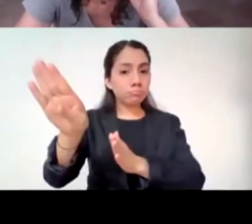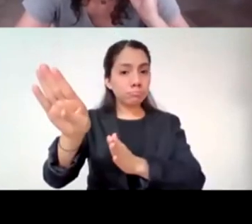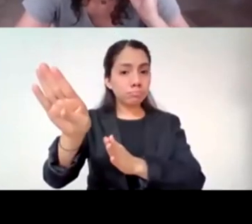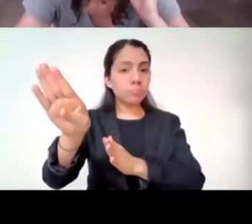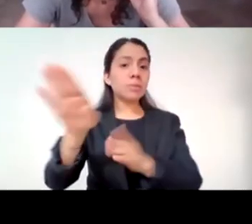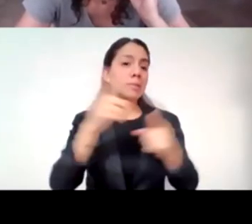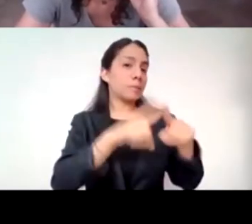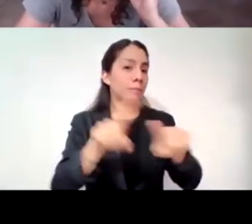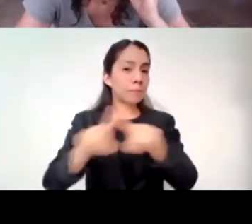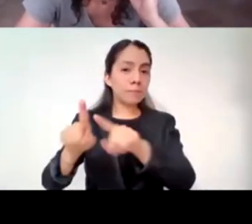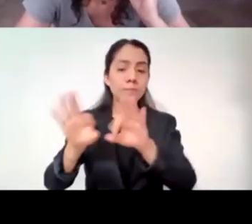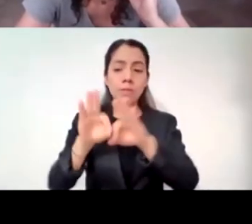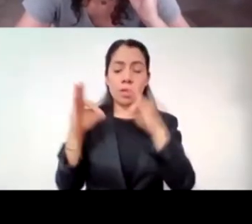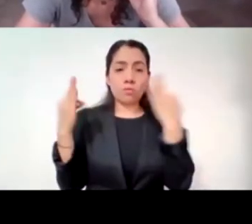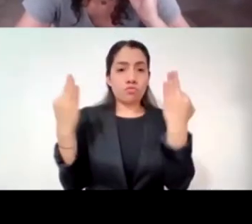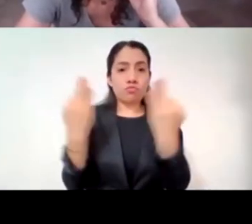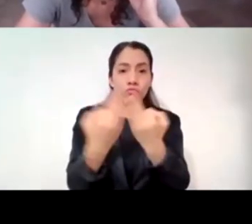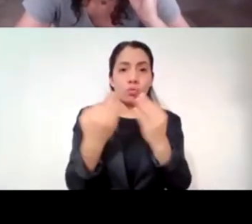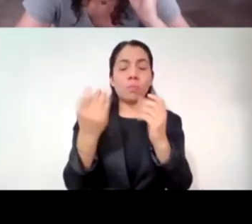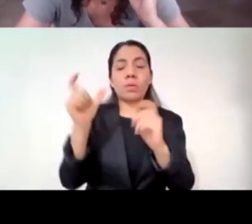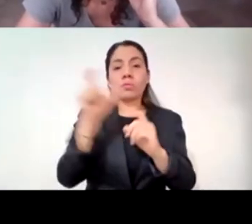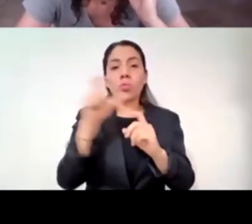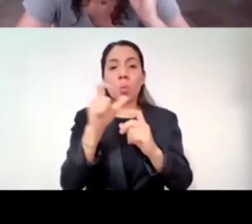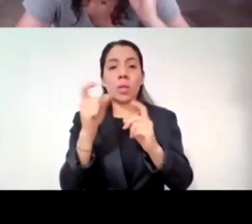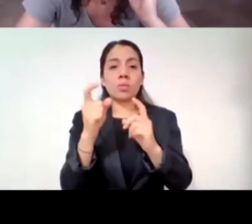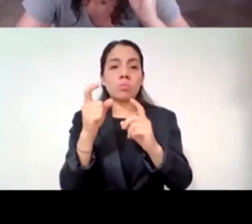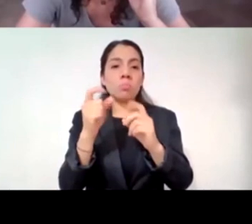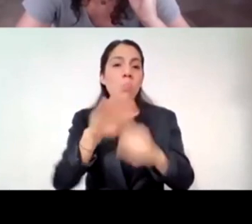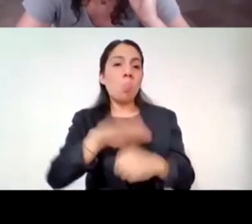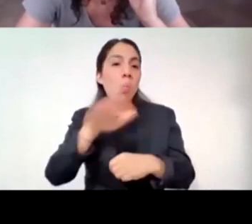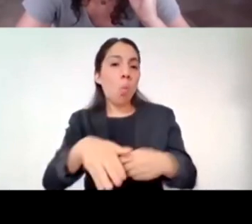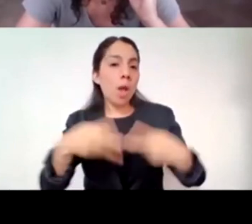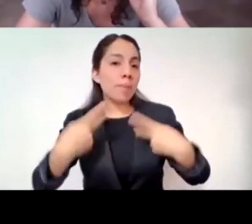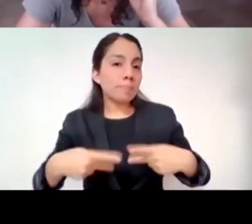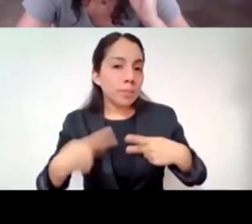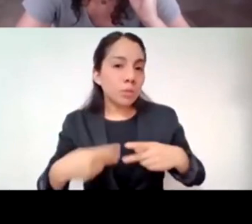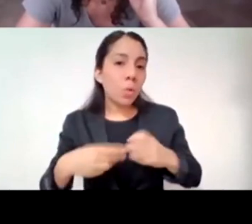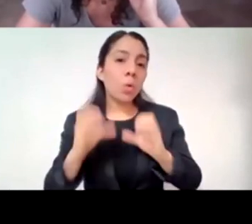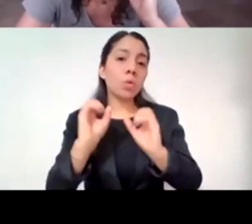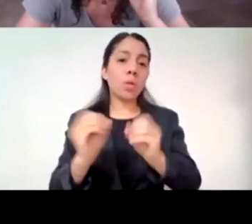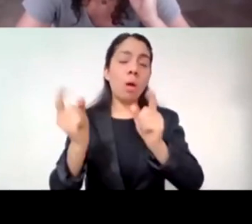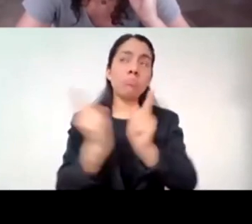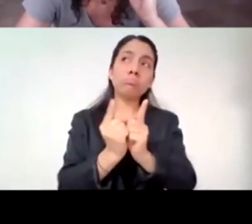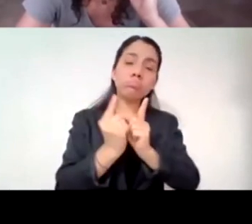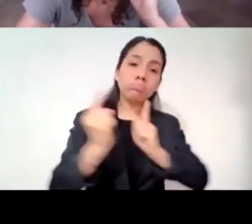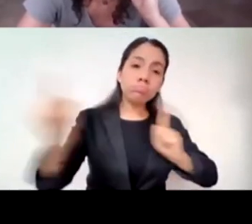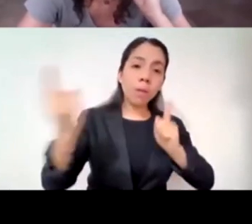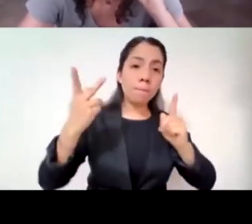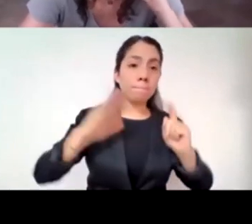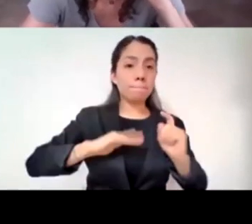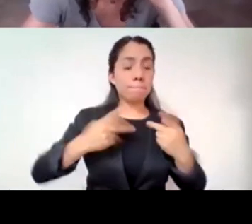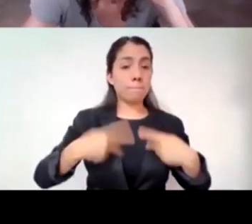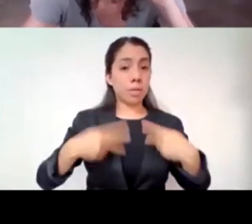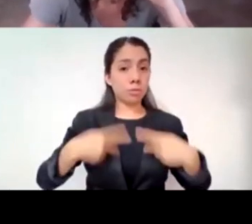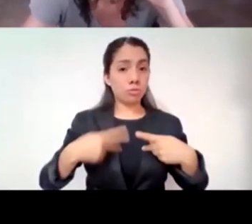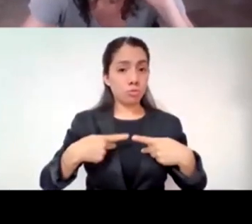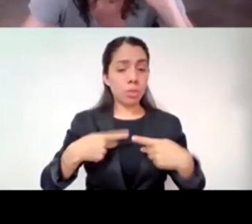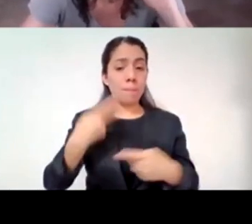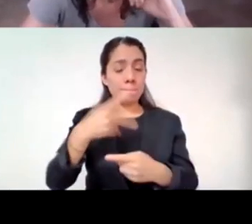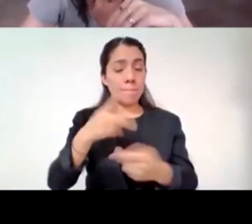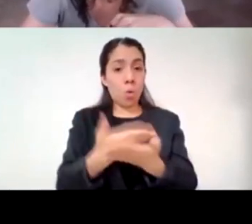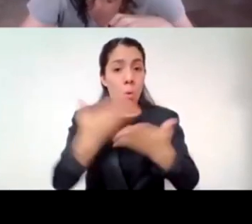entonces me parece yo he dicho que el tiempo de pandemia nos ha desnudado frente a nosotros mismos nos permite